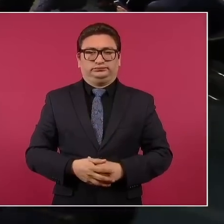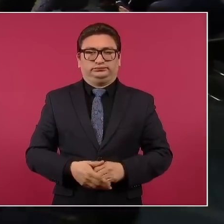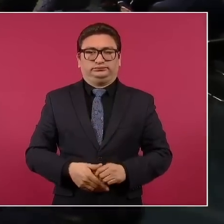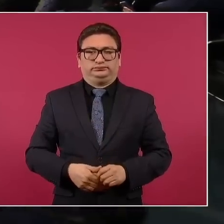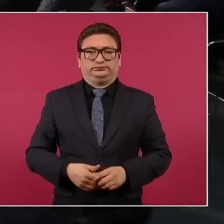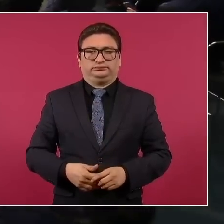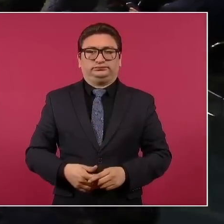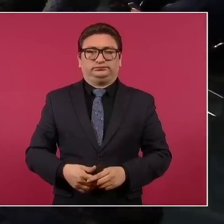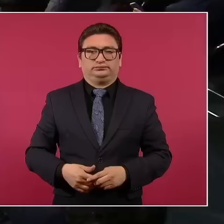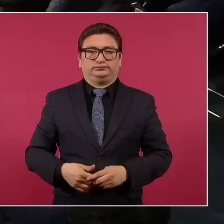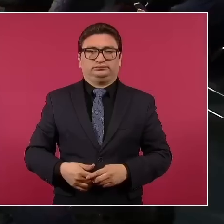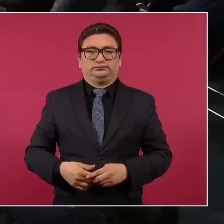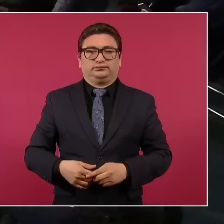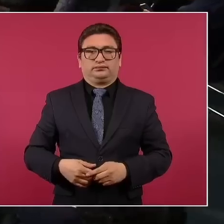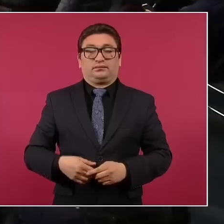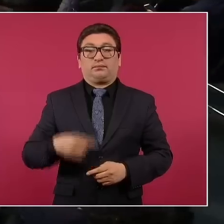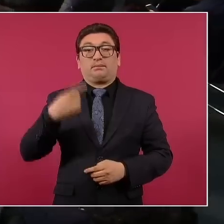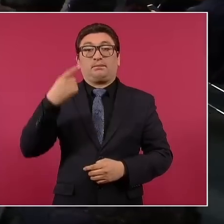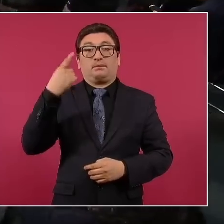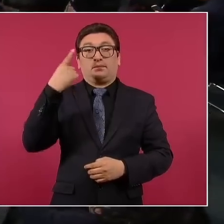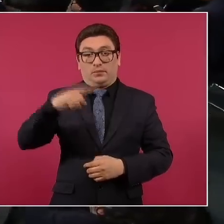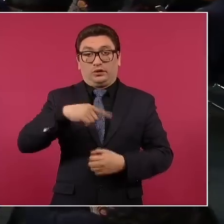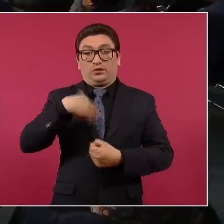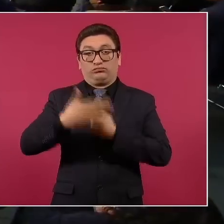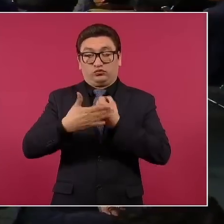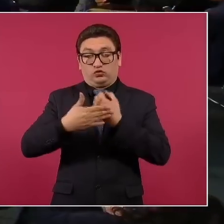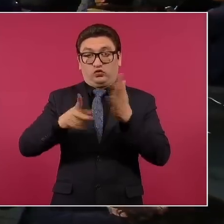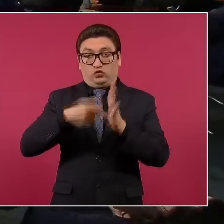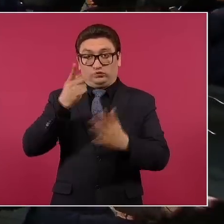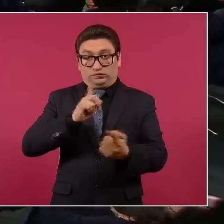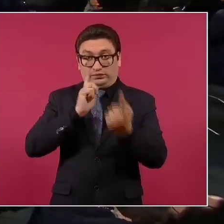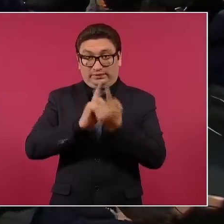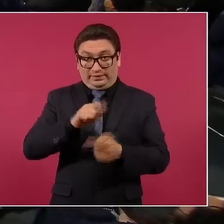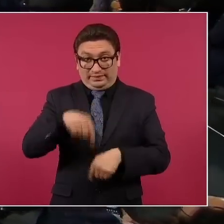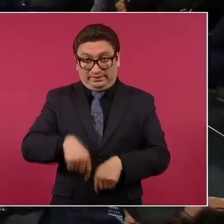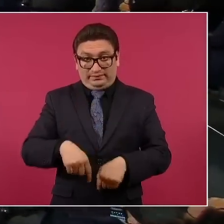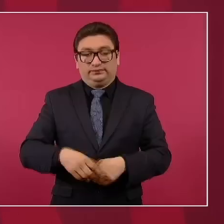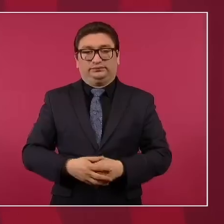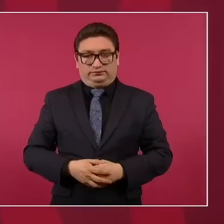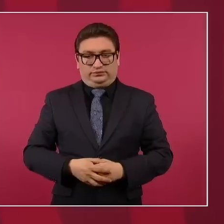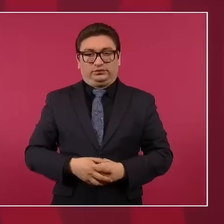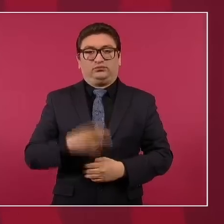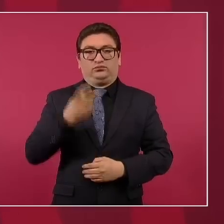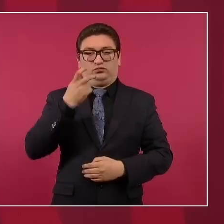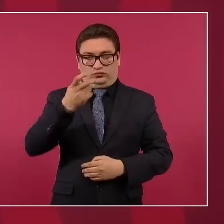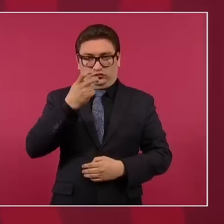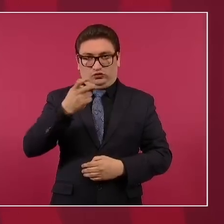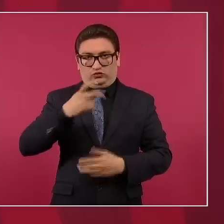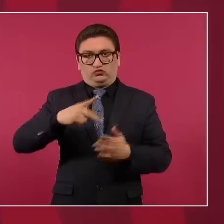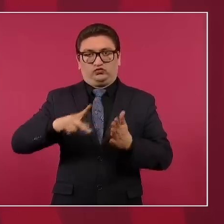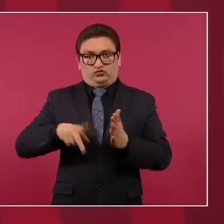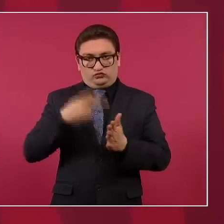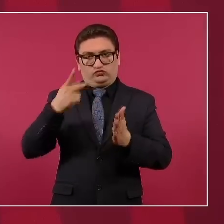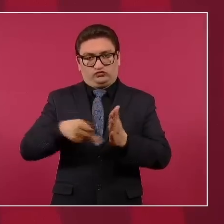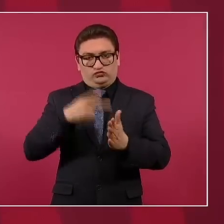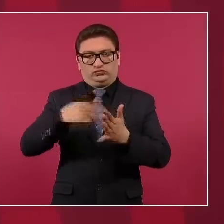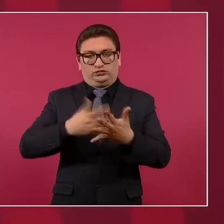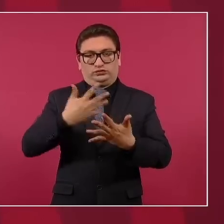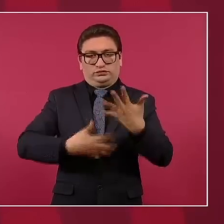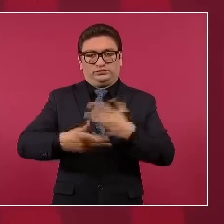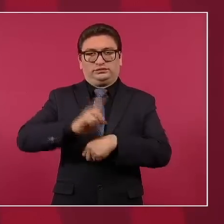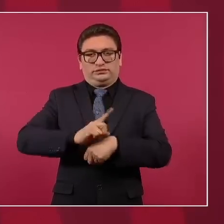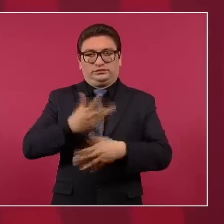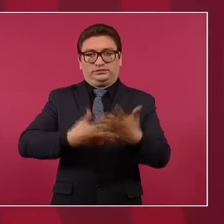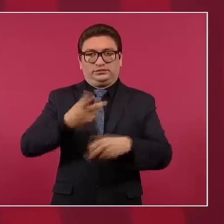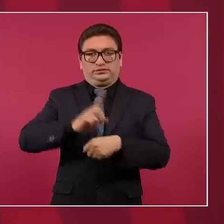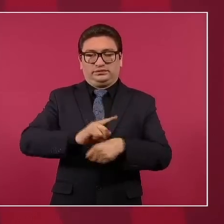para que cuando nos volvamos a encontrar aquí, porque esto lo vamos a estar tratando cada 15 días